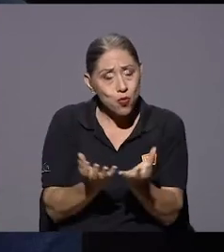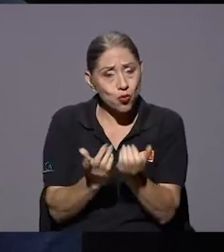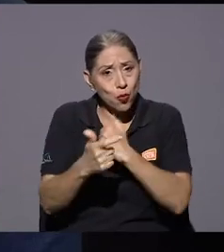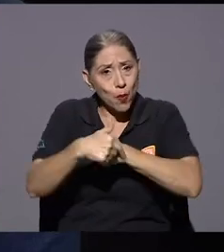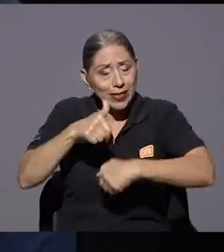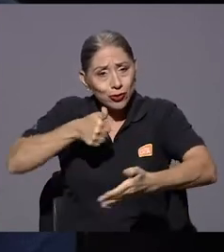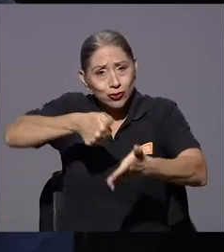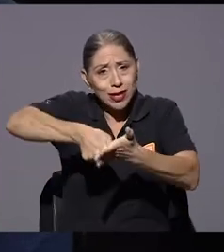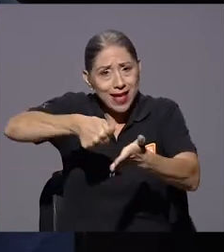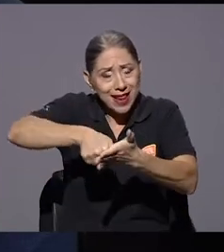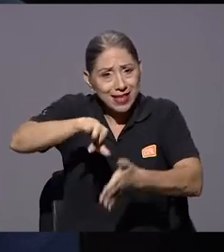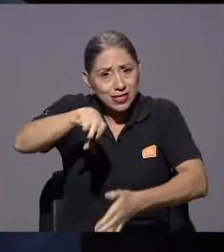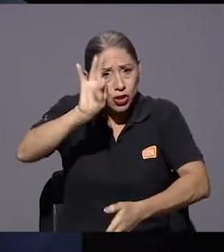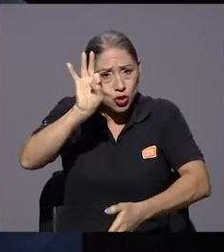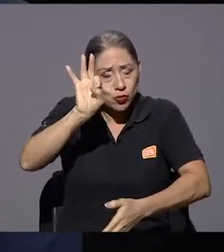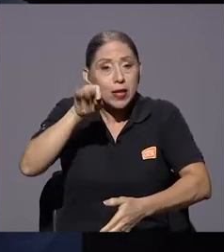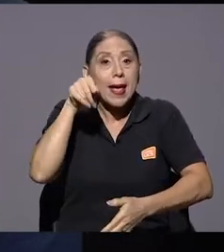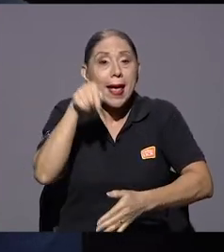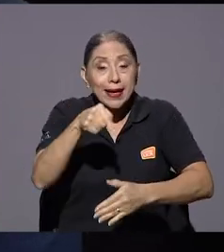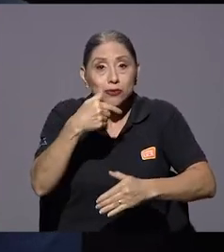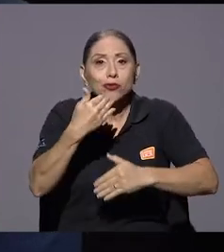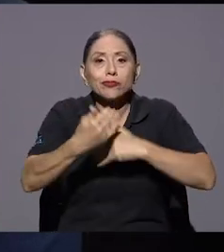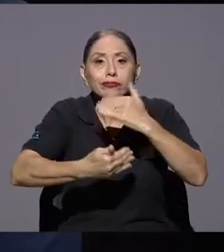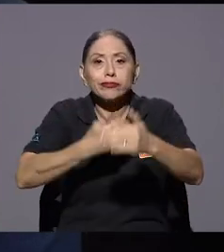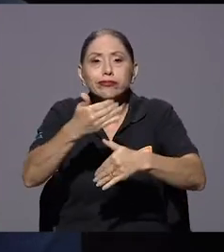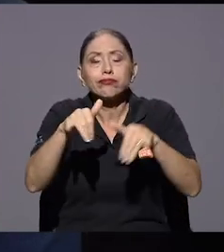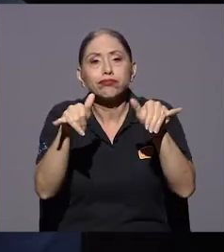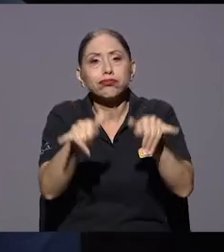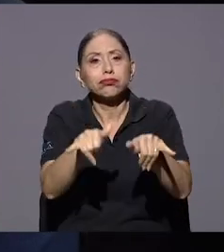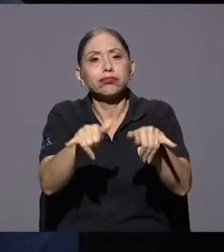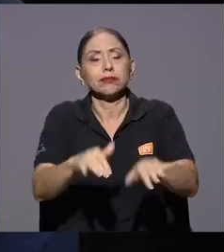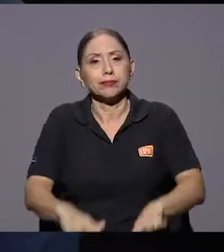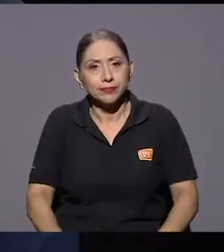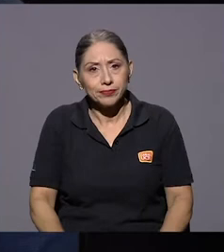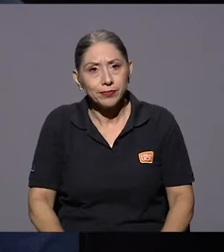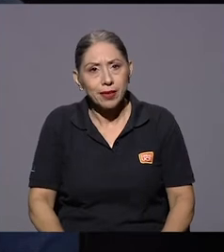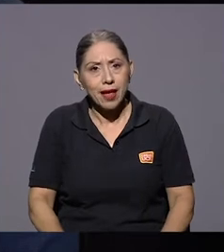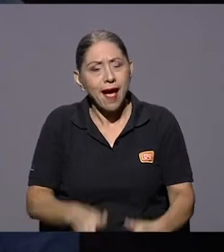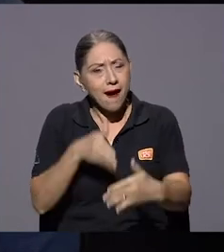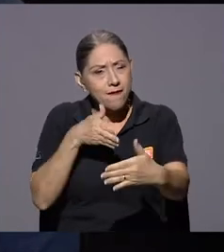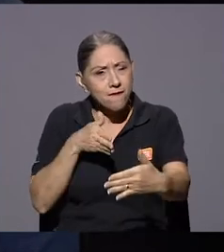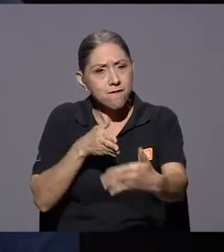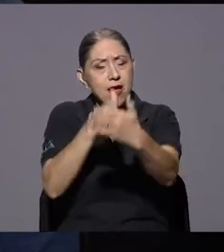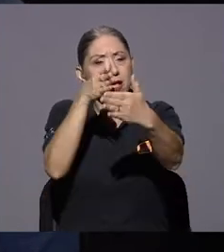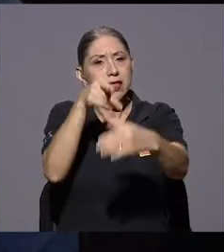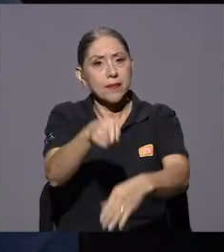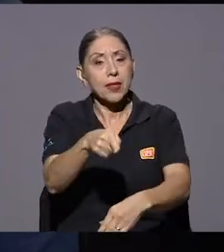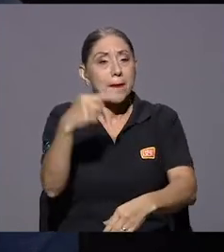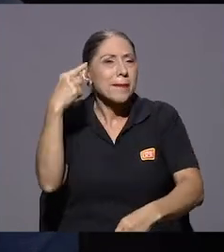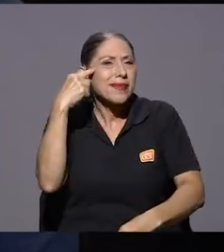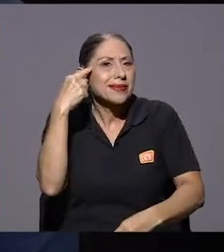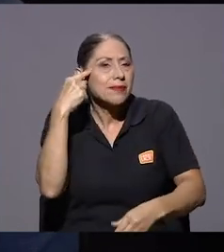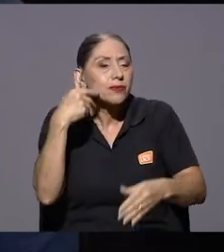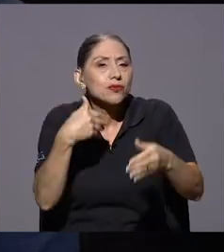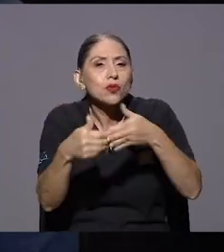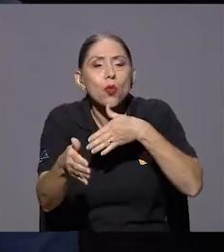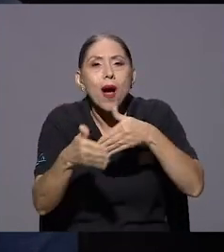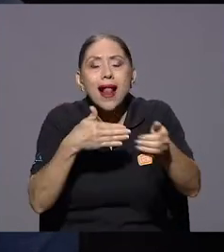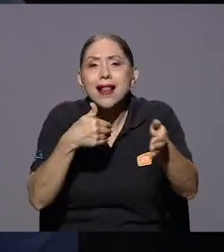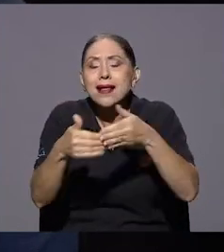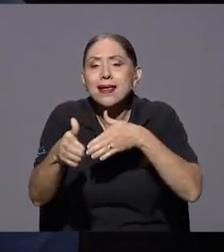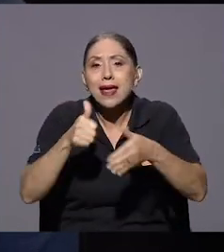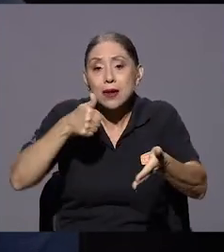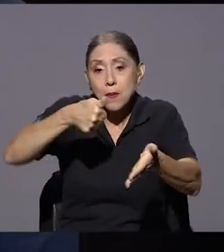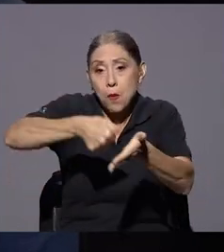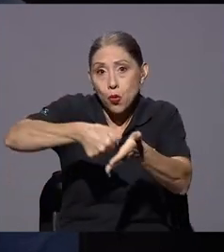está ahí y que afecta directamente o sea pensemos que cualquier voto que se ejerza